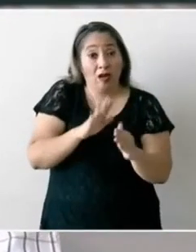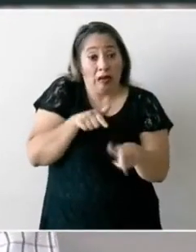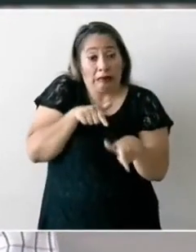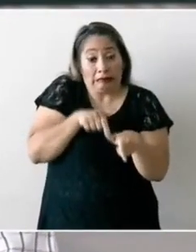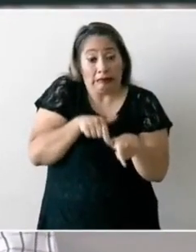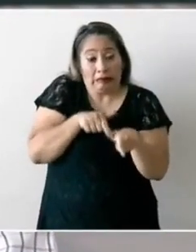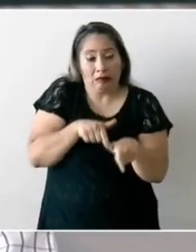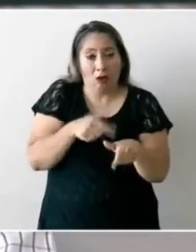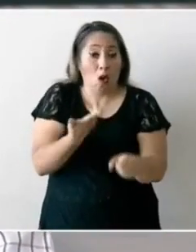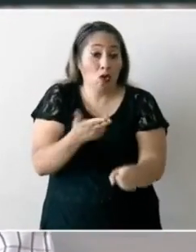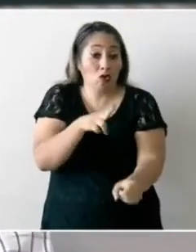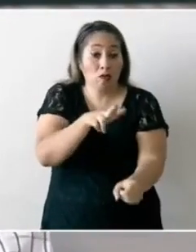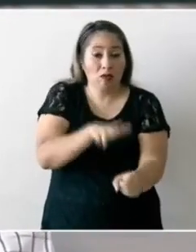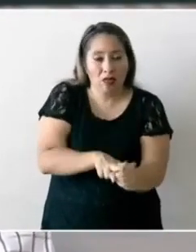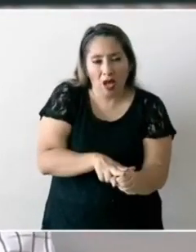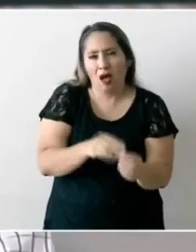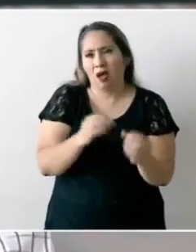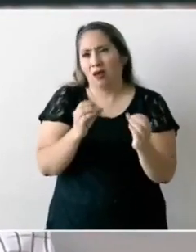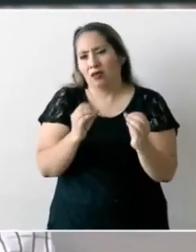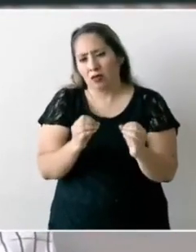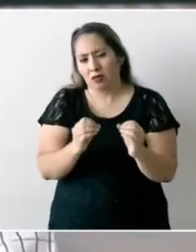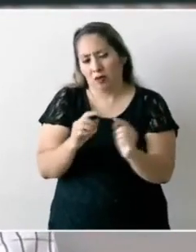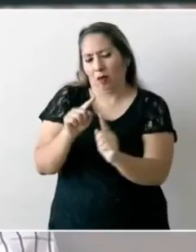Hospitales que hicieron en barrancas